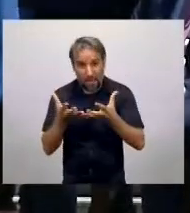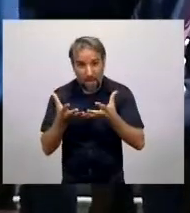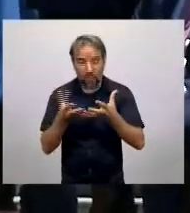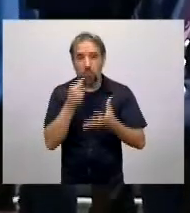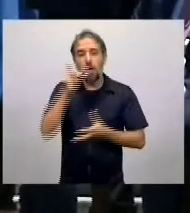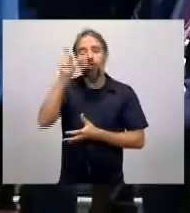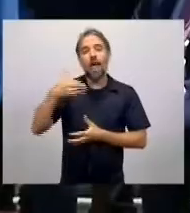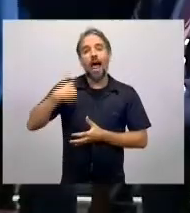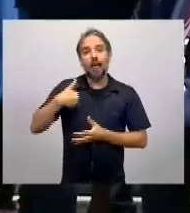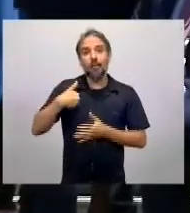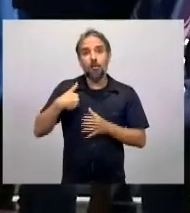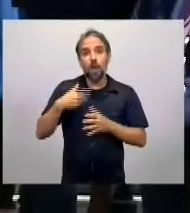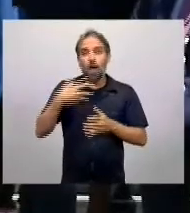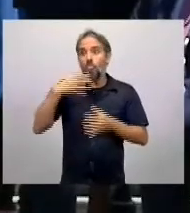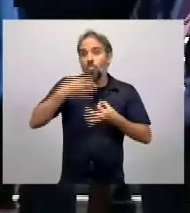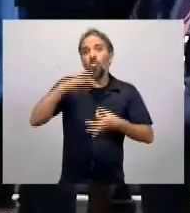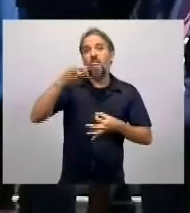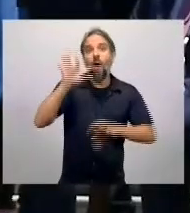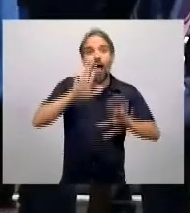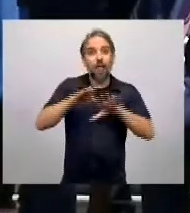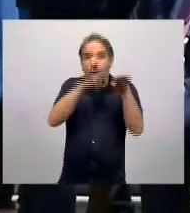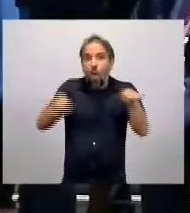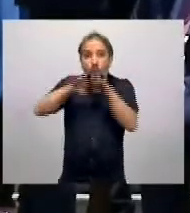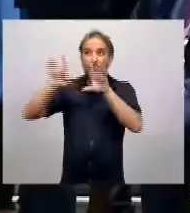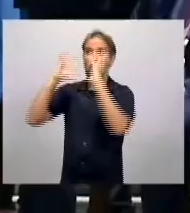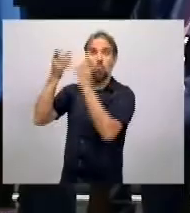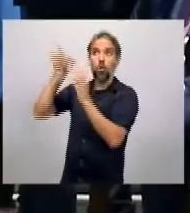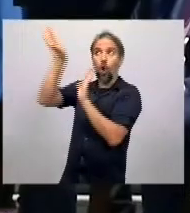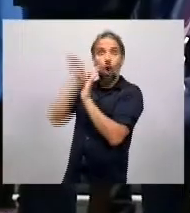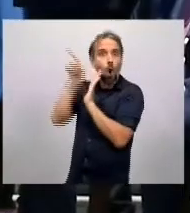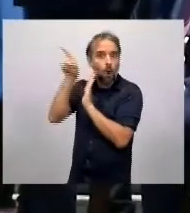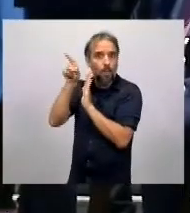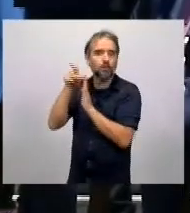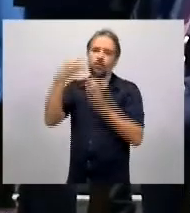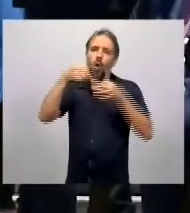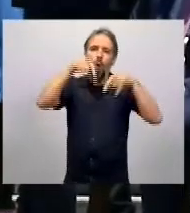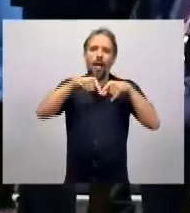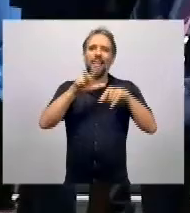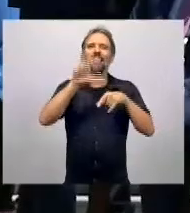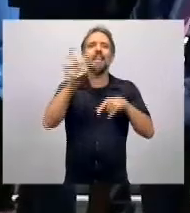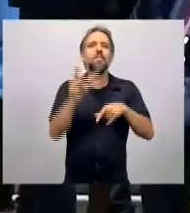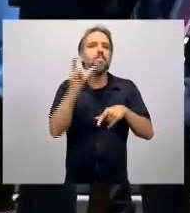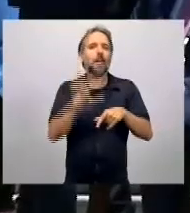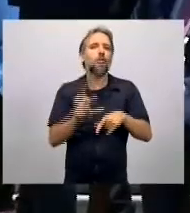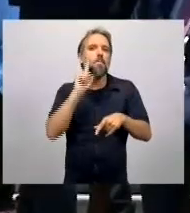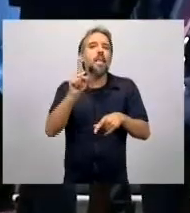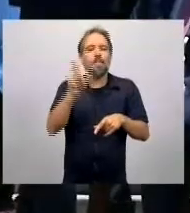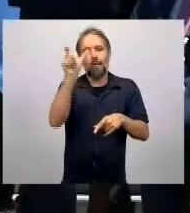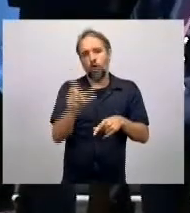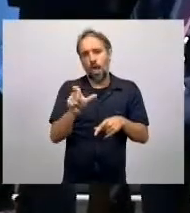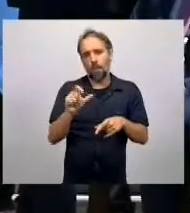Y eso empieza a funcionar a partir de hoy. Hoy nosotros estamos en el Congreso trabajando con nuestros colegas.